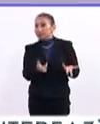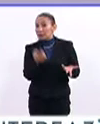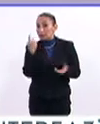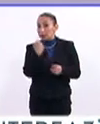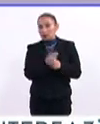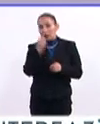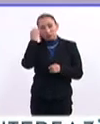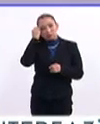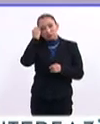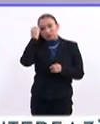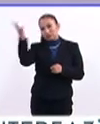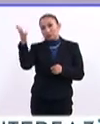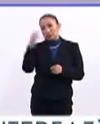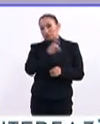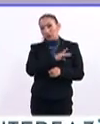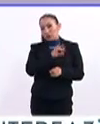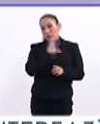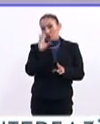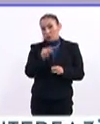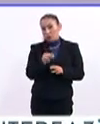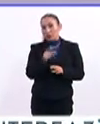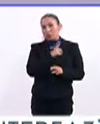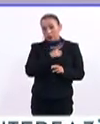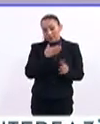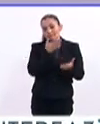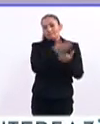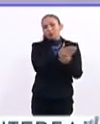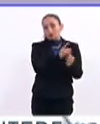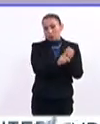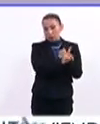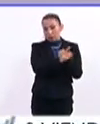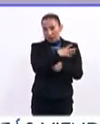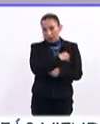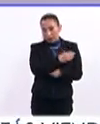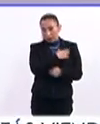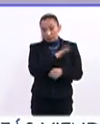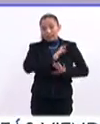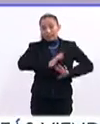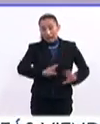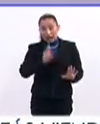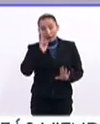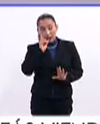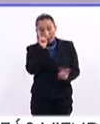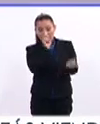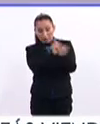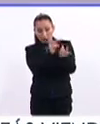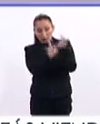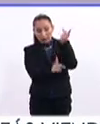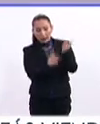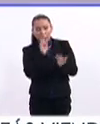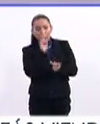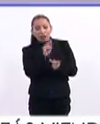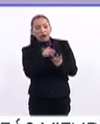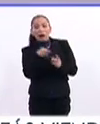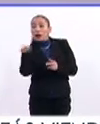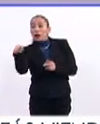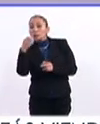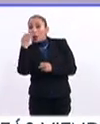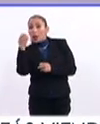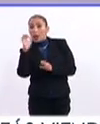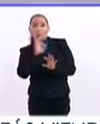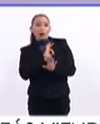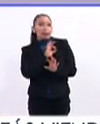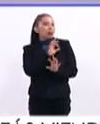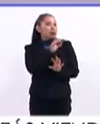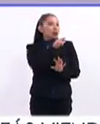primero es quitarte tus miedos y enfrentar el problema. Ahora, ya una vez que tengas una plática y que sepas que el origen es la escuela, porque